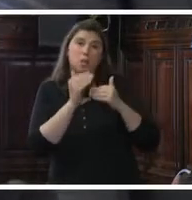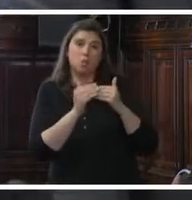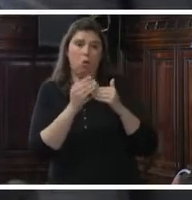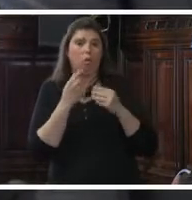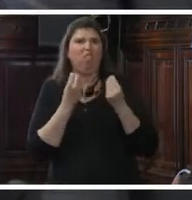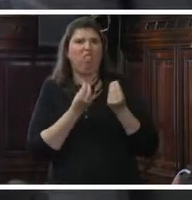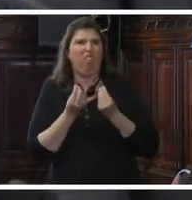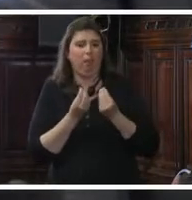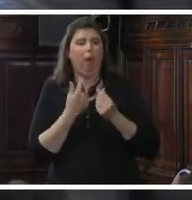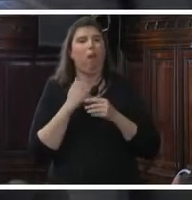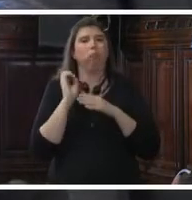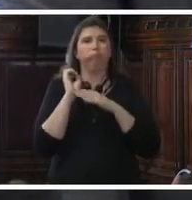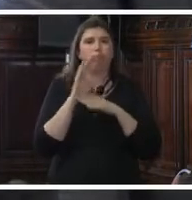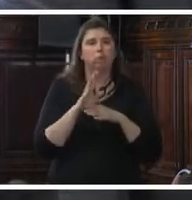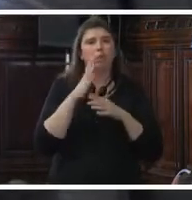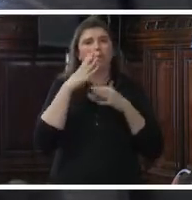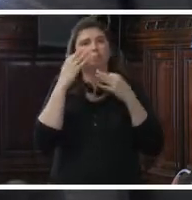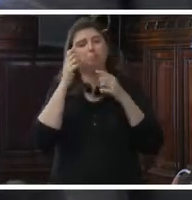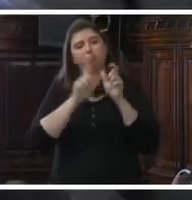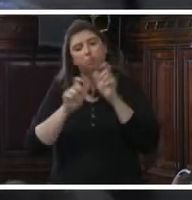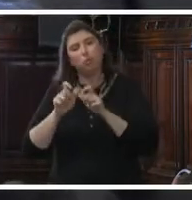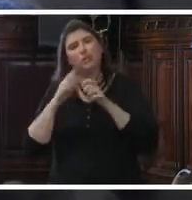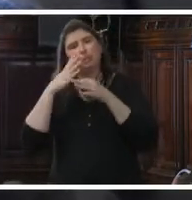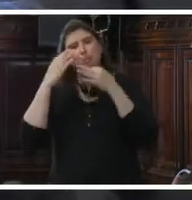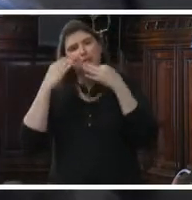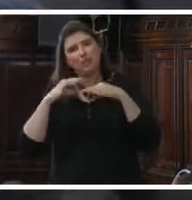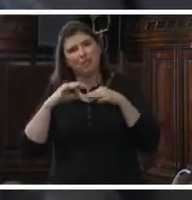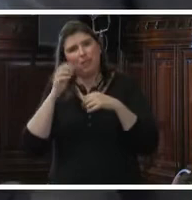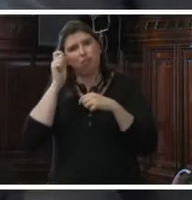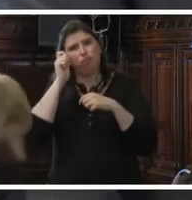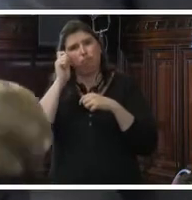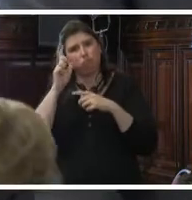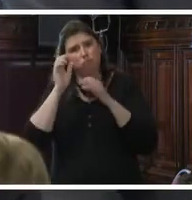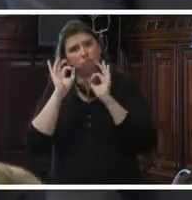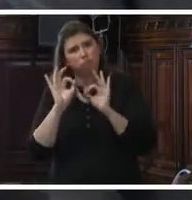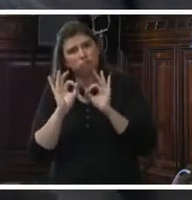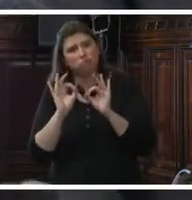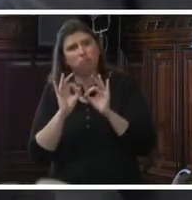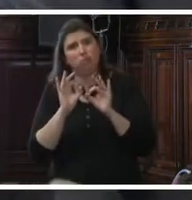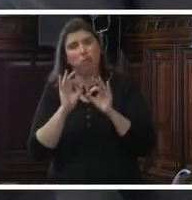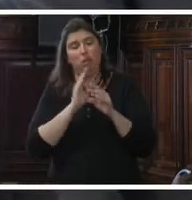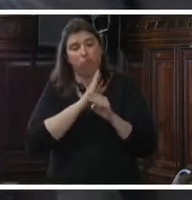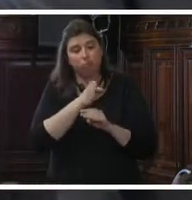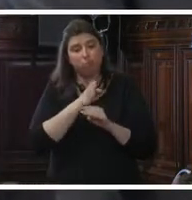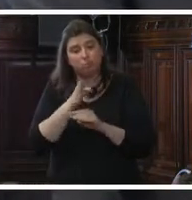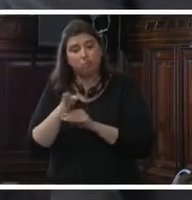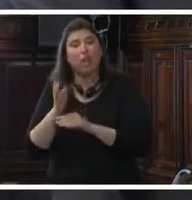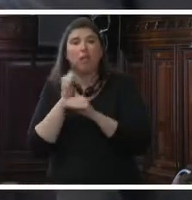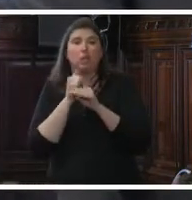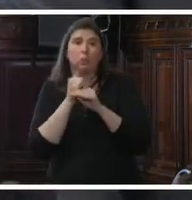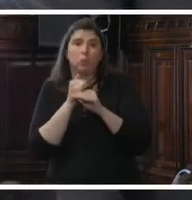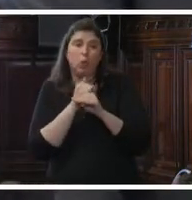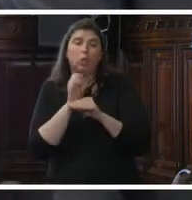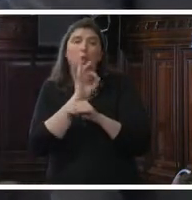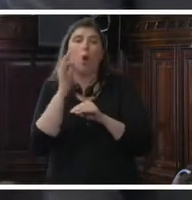y capacitación a los sectores, a las instituciones o